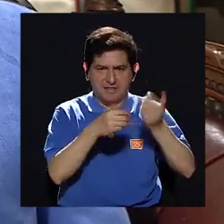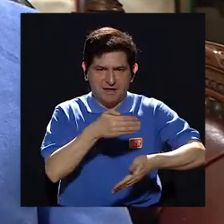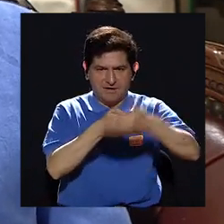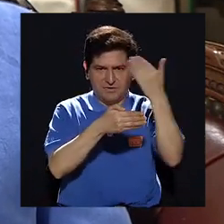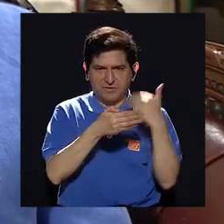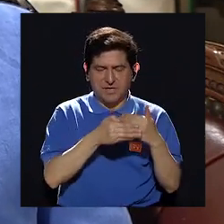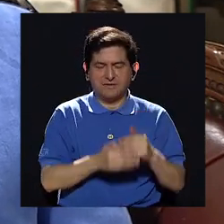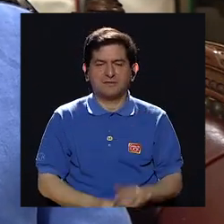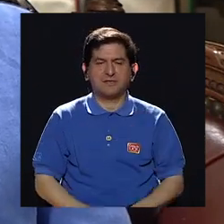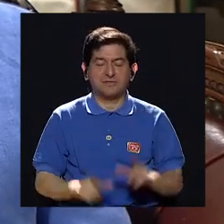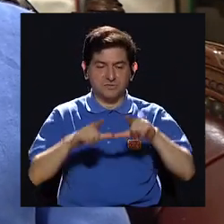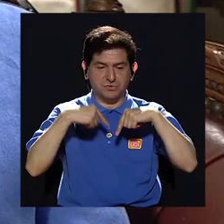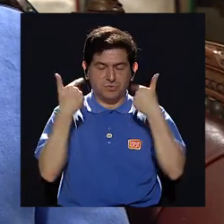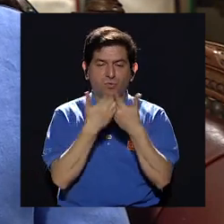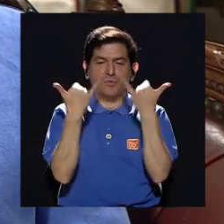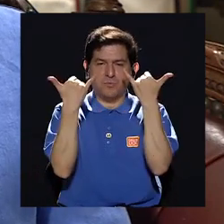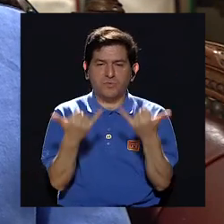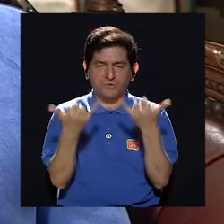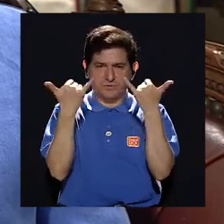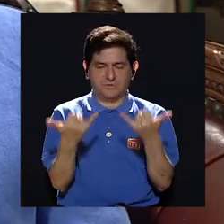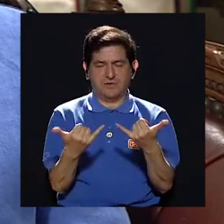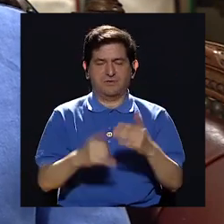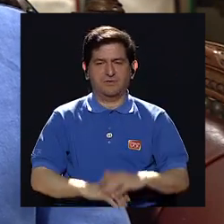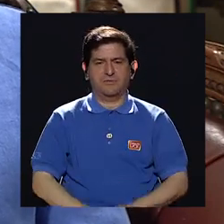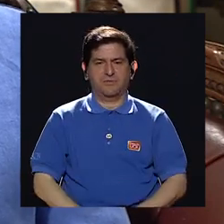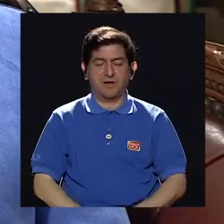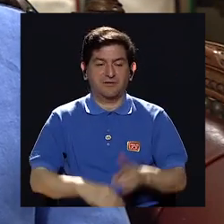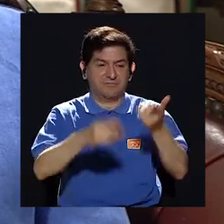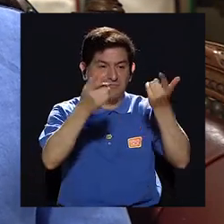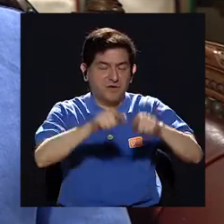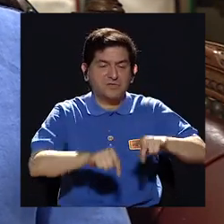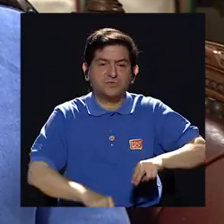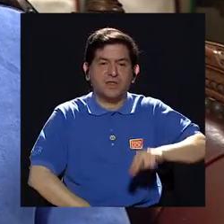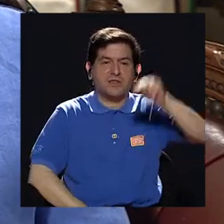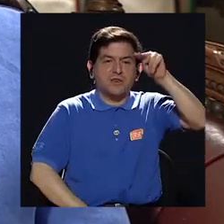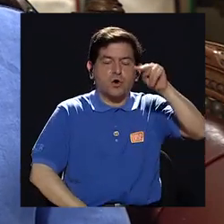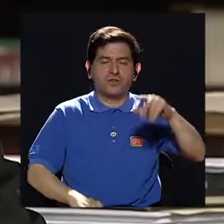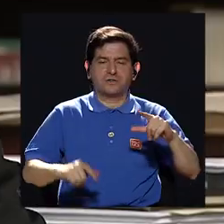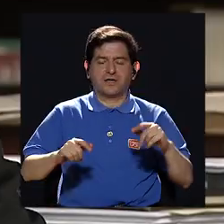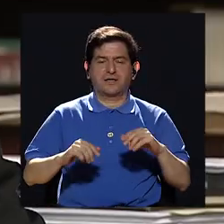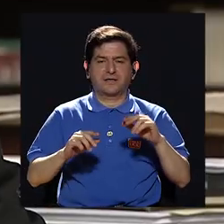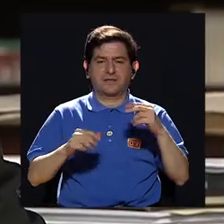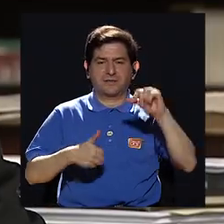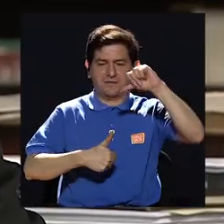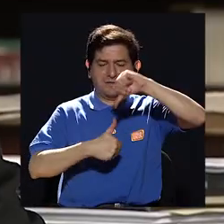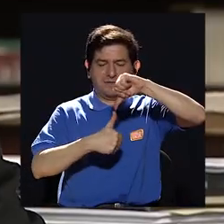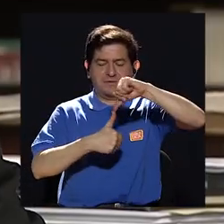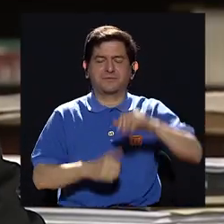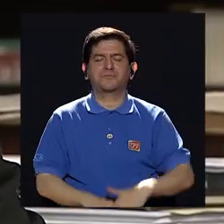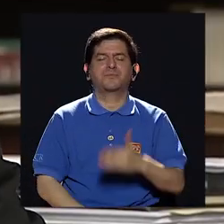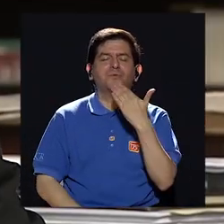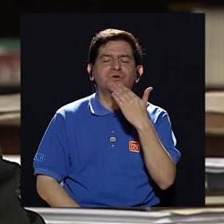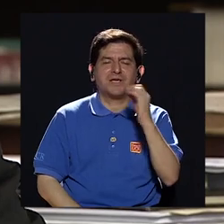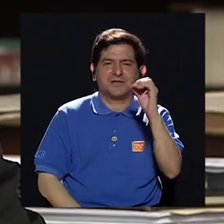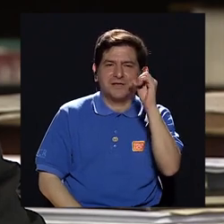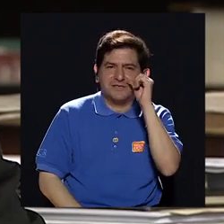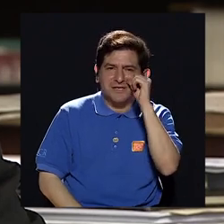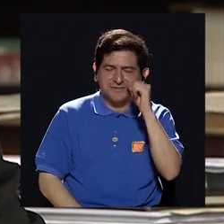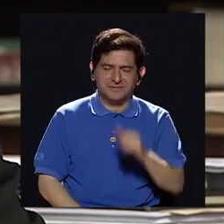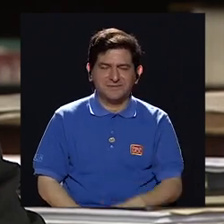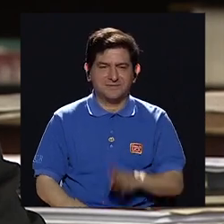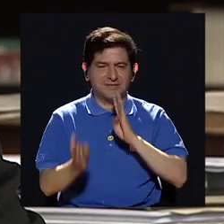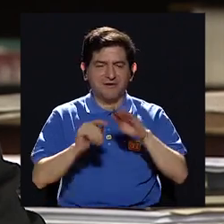años son las pandillas que hoy tenemos en el norte de Centroamérica muchas gracias don Oscar por hablar